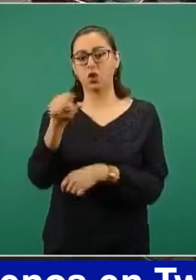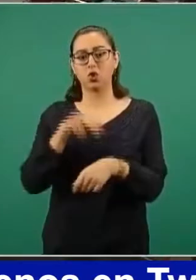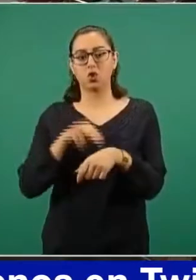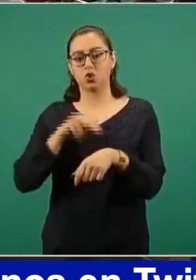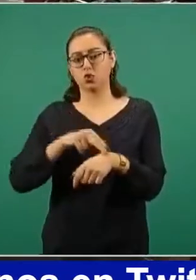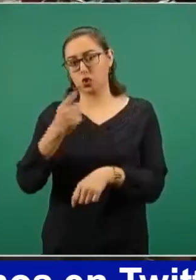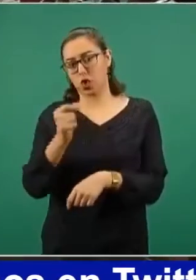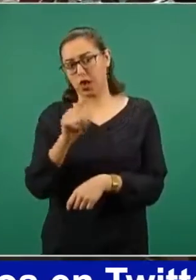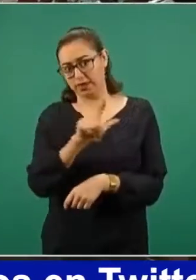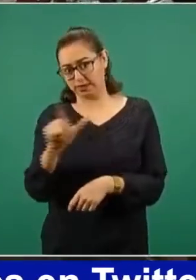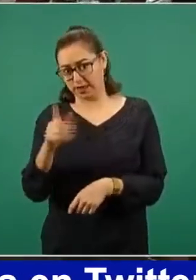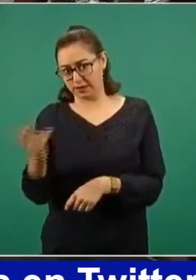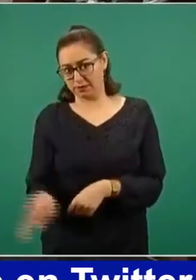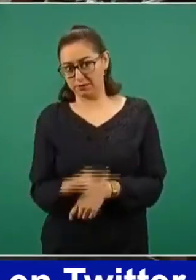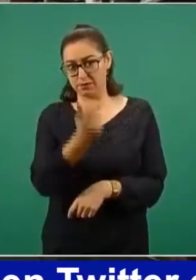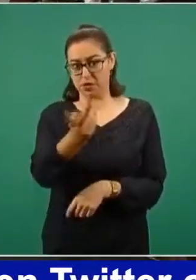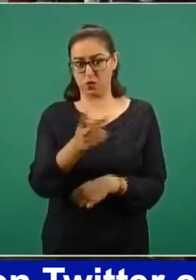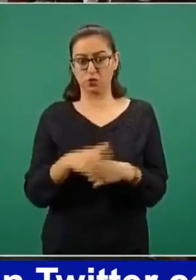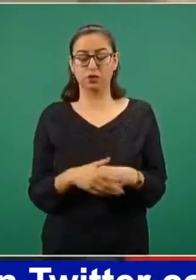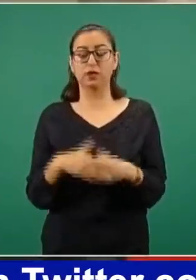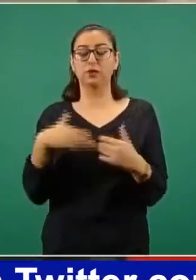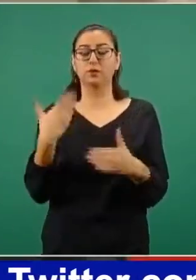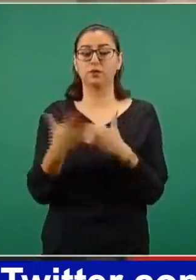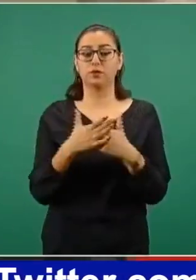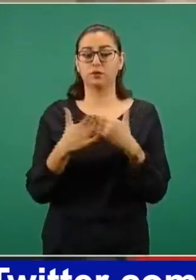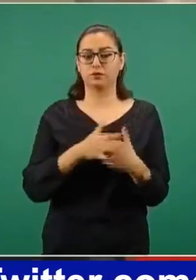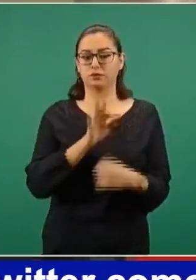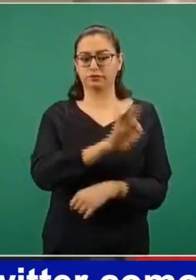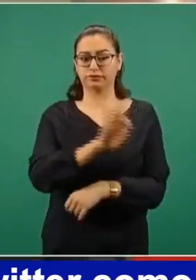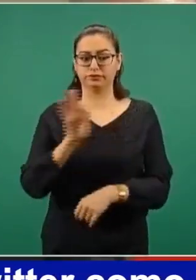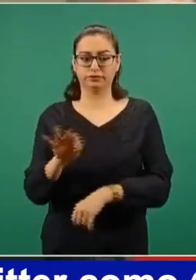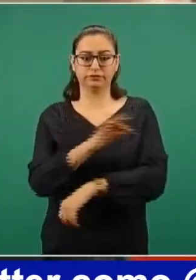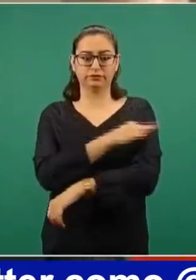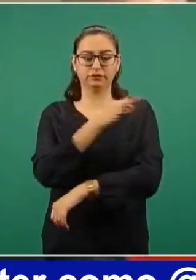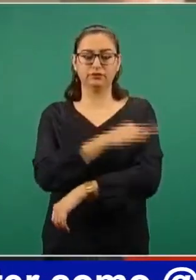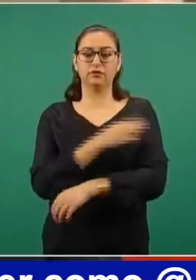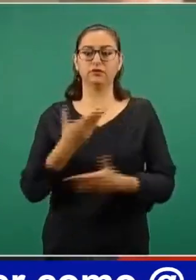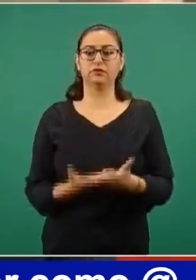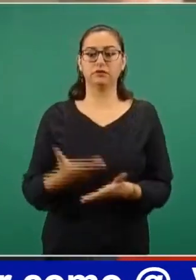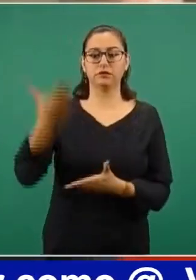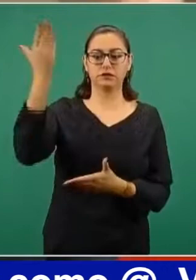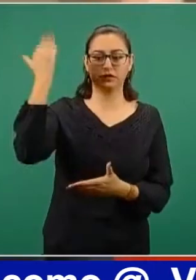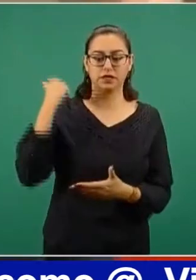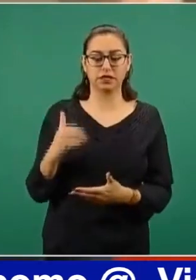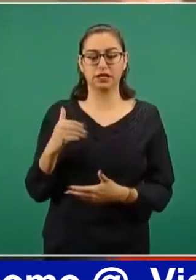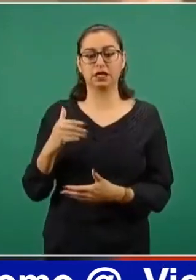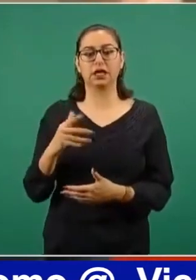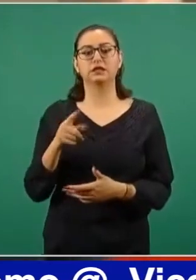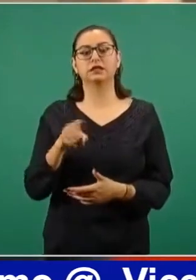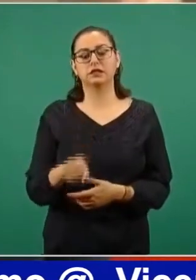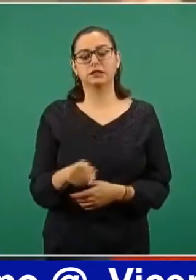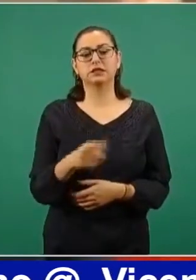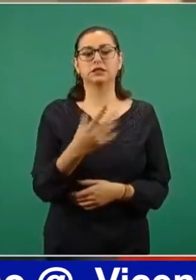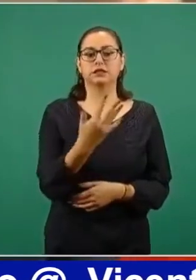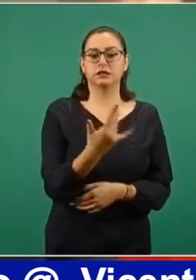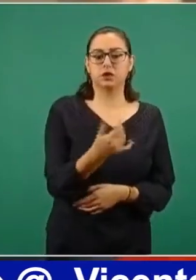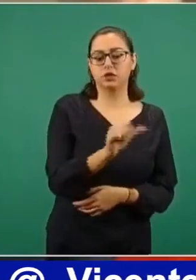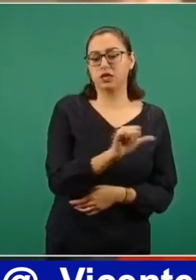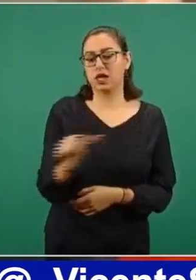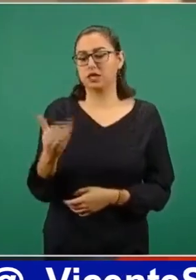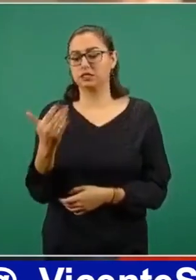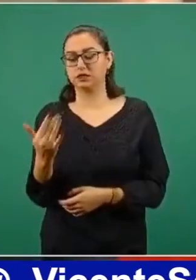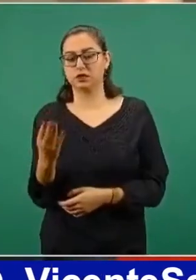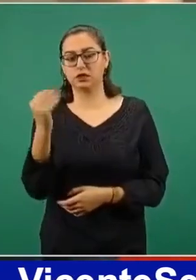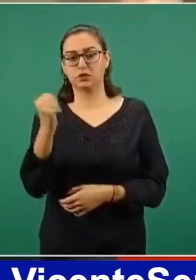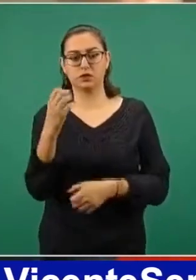sobre el calendario de la vacunación. La vez pasada decía que la población de 50, 59 años